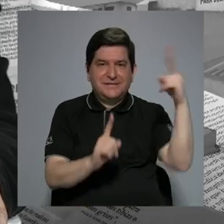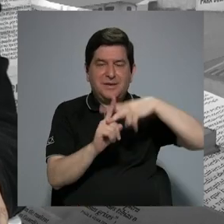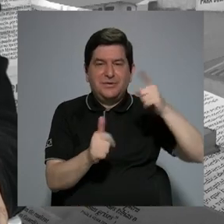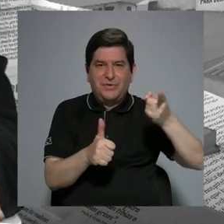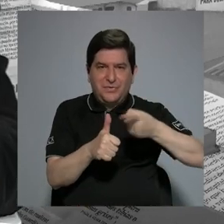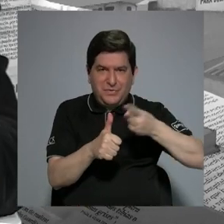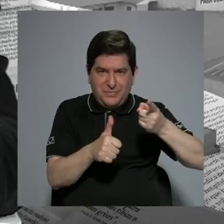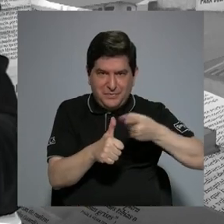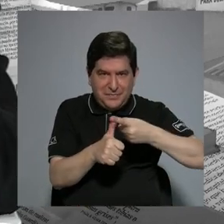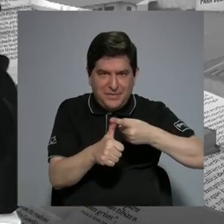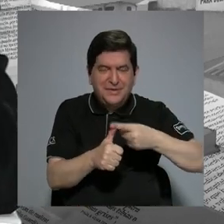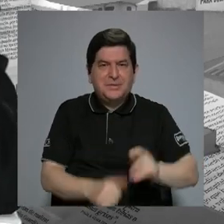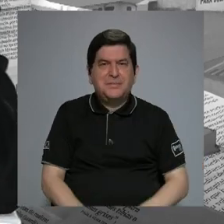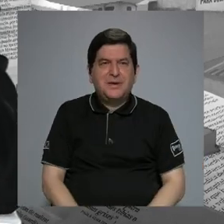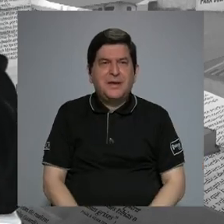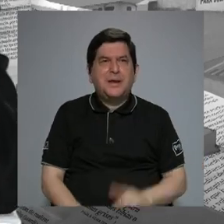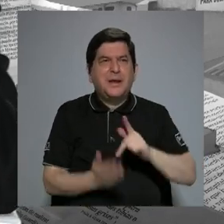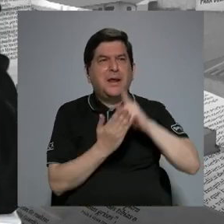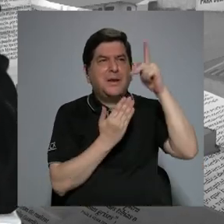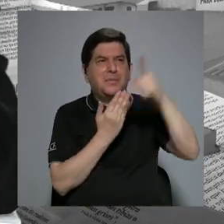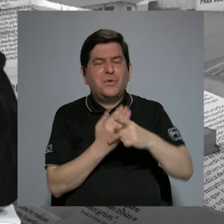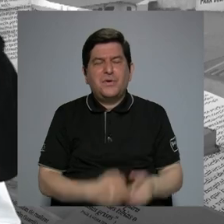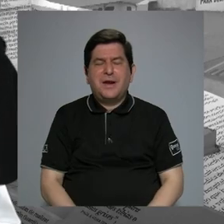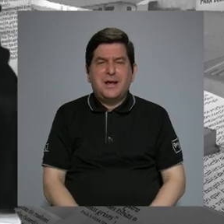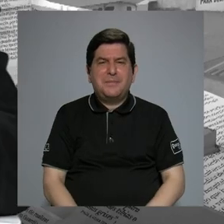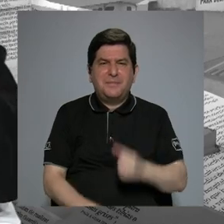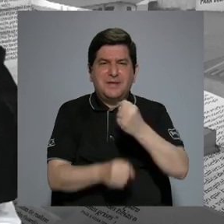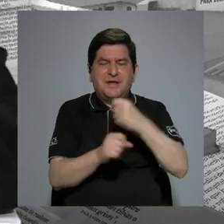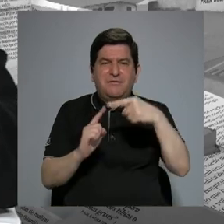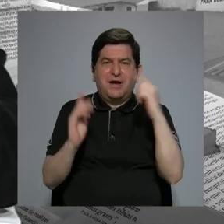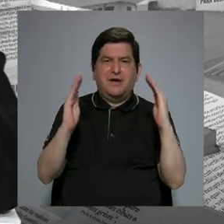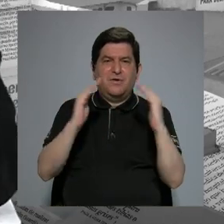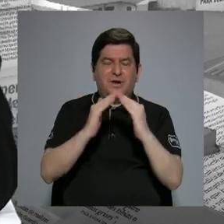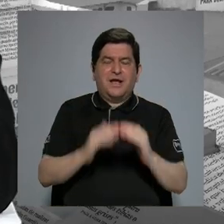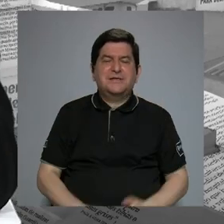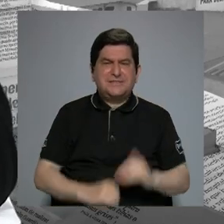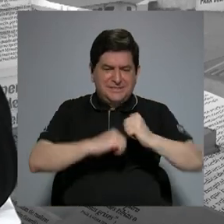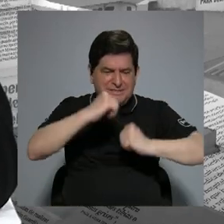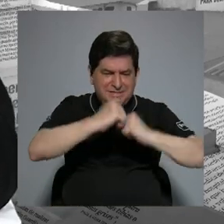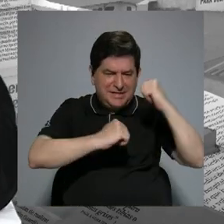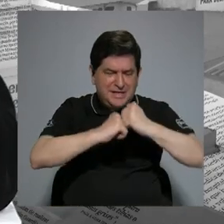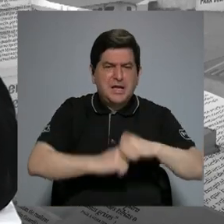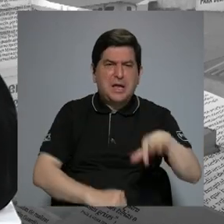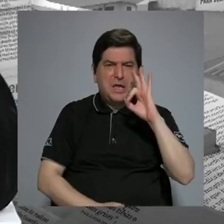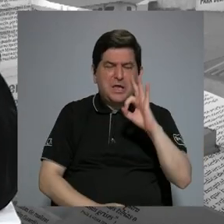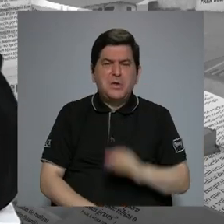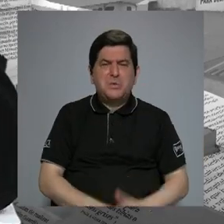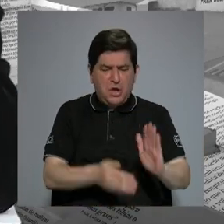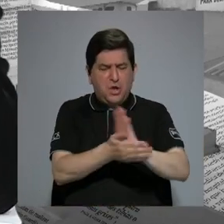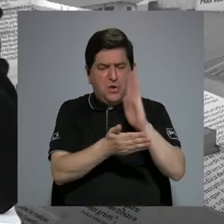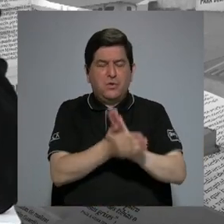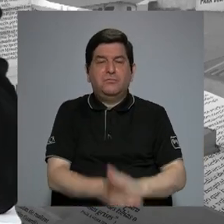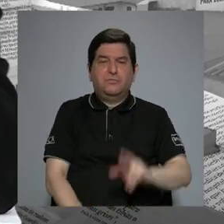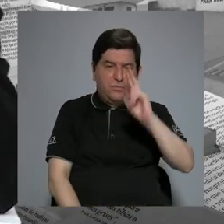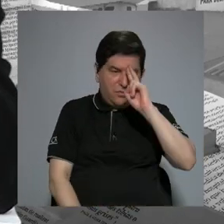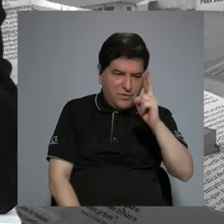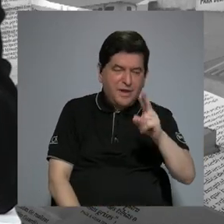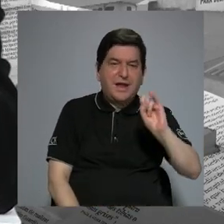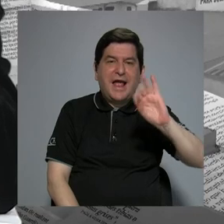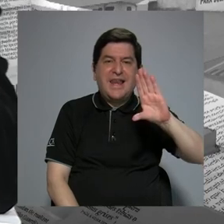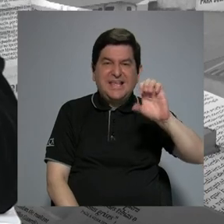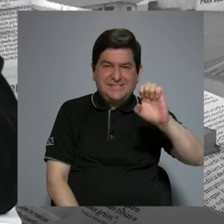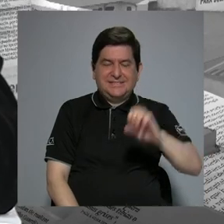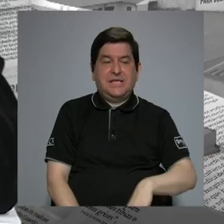el primer programa de teletrabajo de una manera estructurada y bien documentada. Así que un reconocimiento a los del ICE,